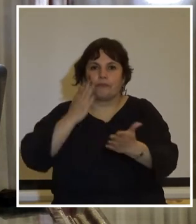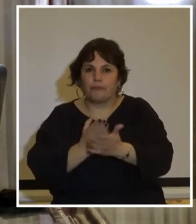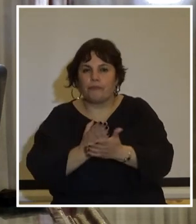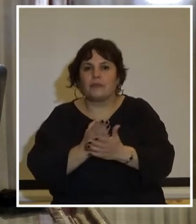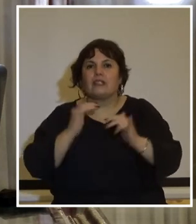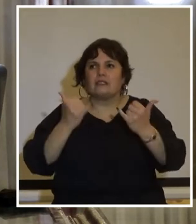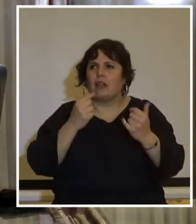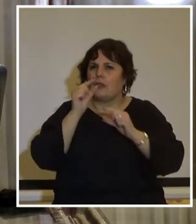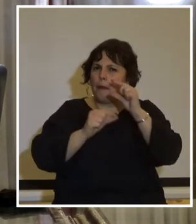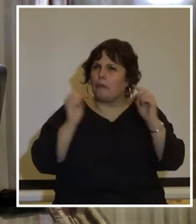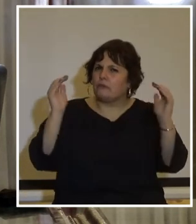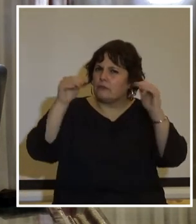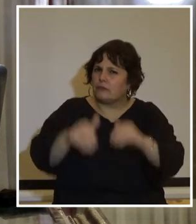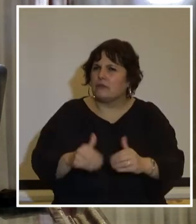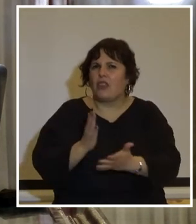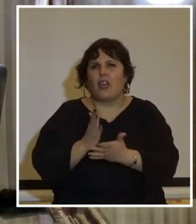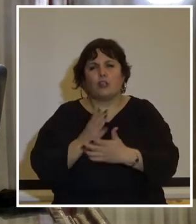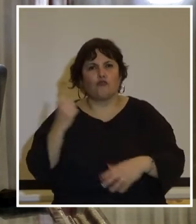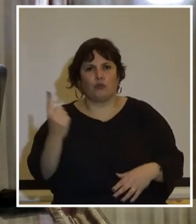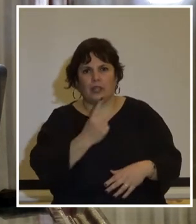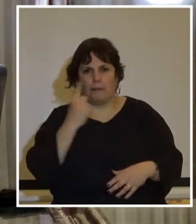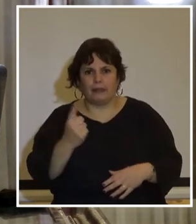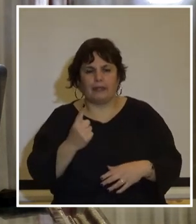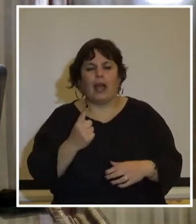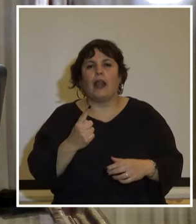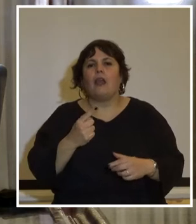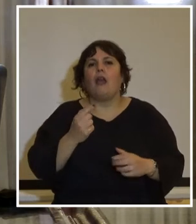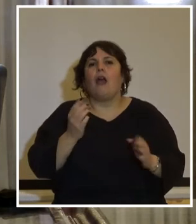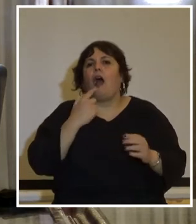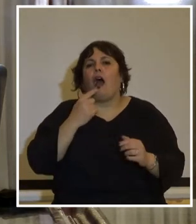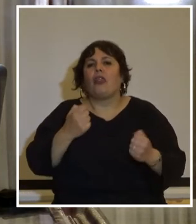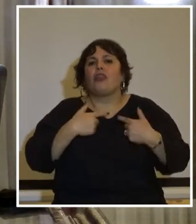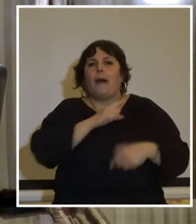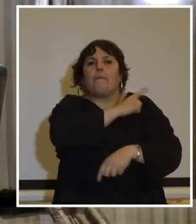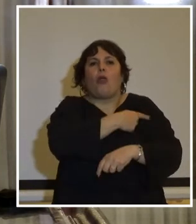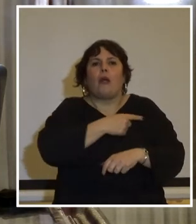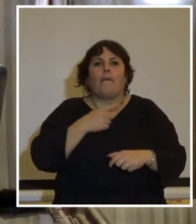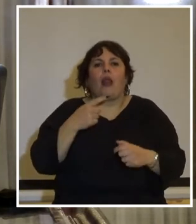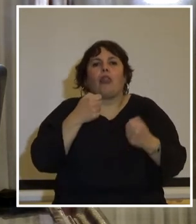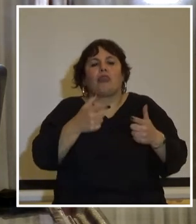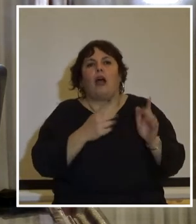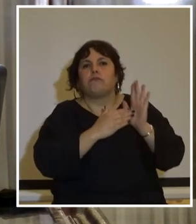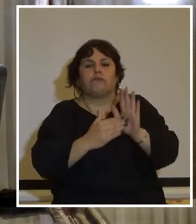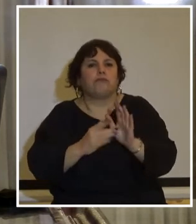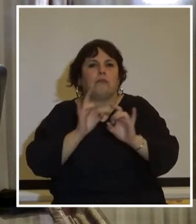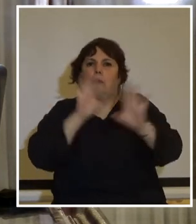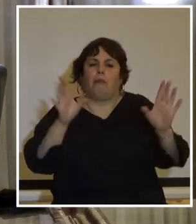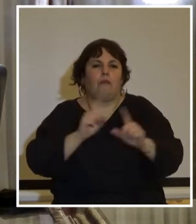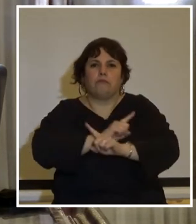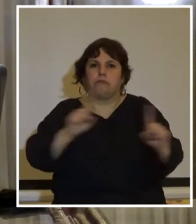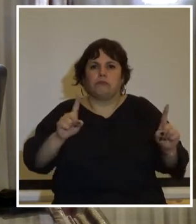verificar el decaimiento de la vigencia de los derechos fundamentales las medidas prontas de seguridad fueron el preámbulo de la limitación generalizada de derechos